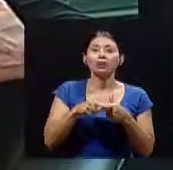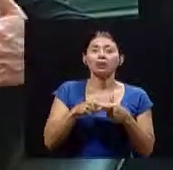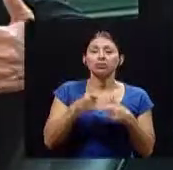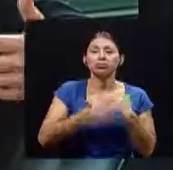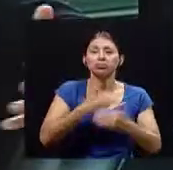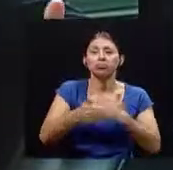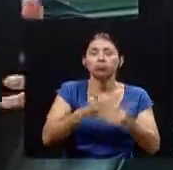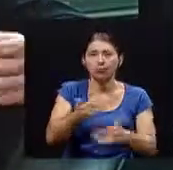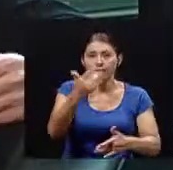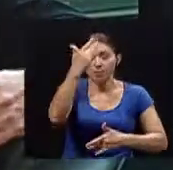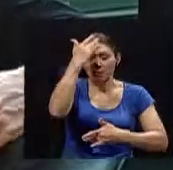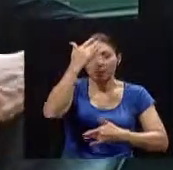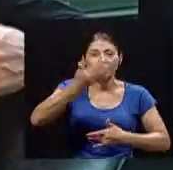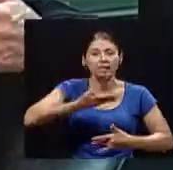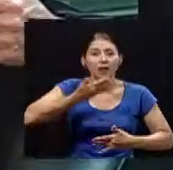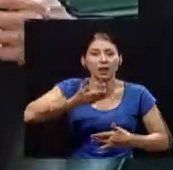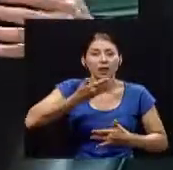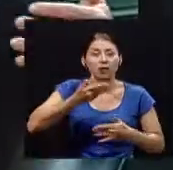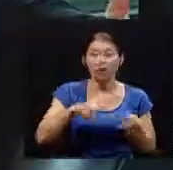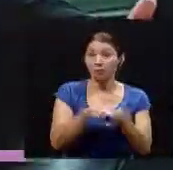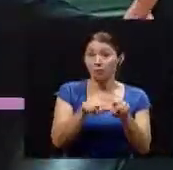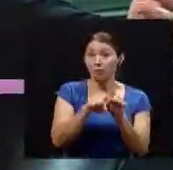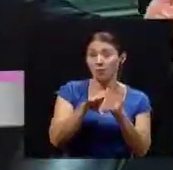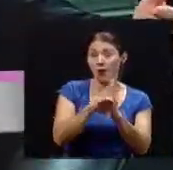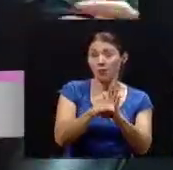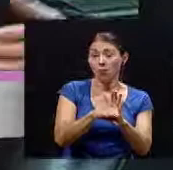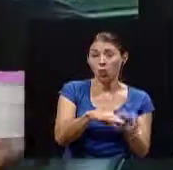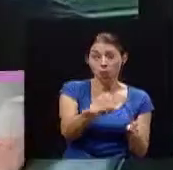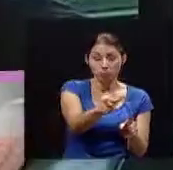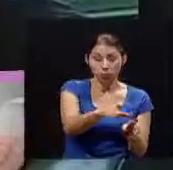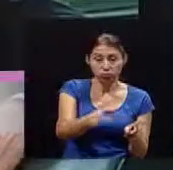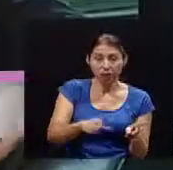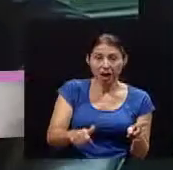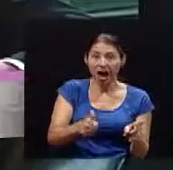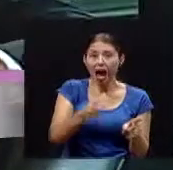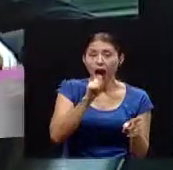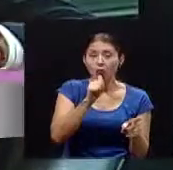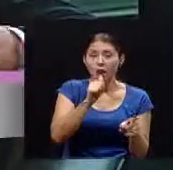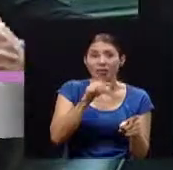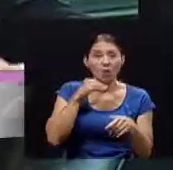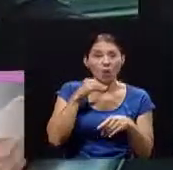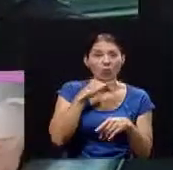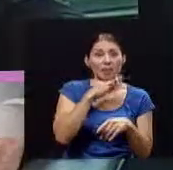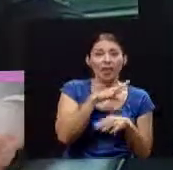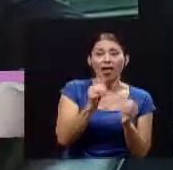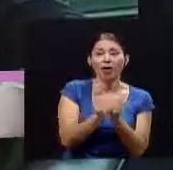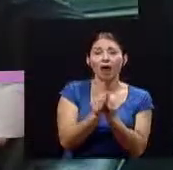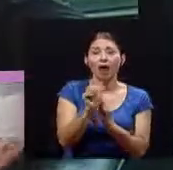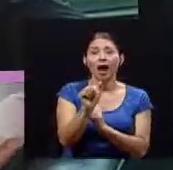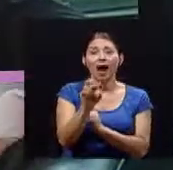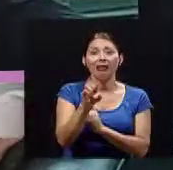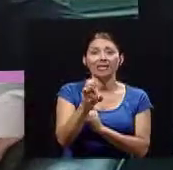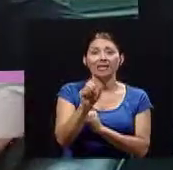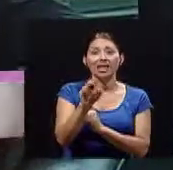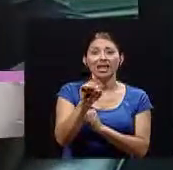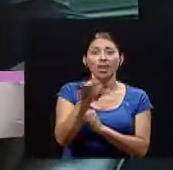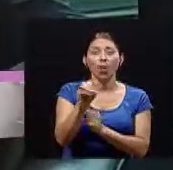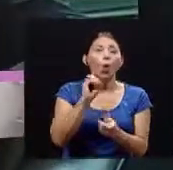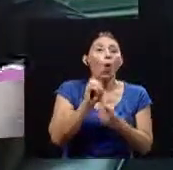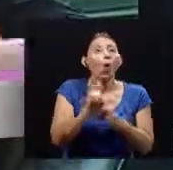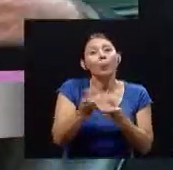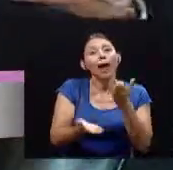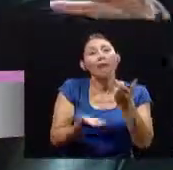por otro lado el agua está contaminada ya sea naturalmente como el caso del arsénico o simplemente por falta de tratamiento